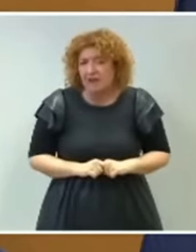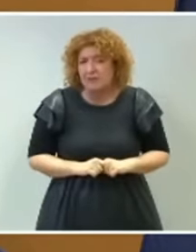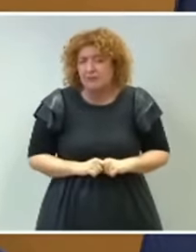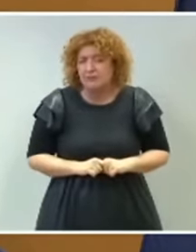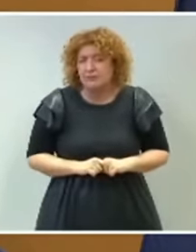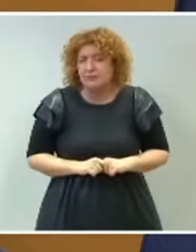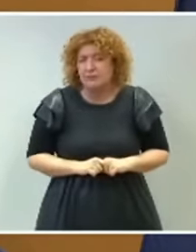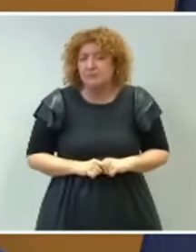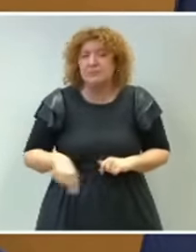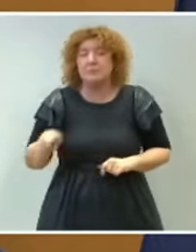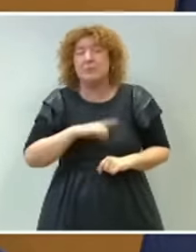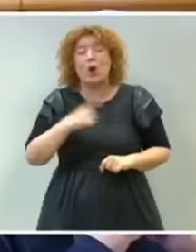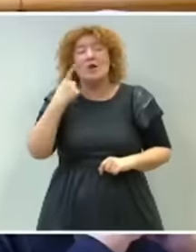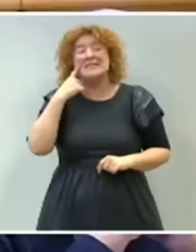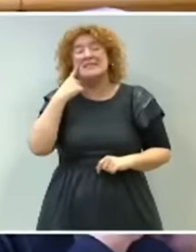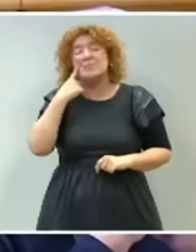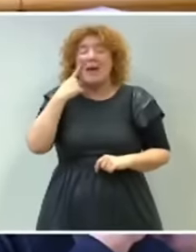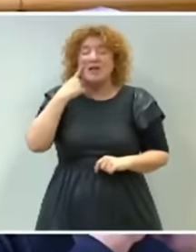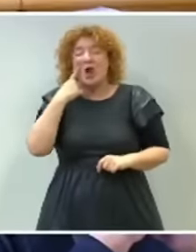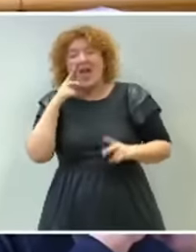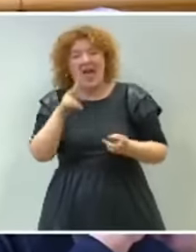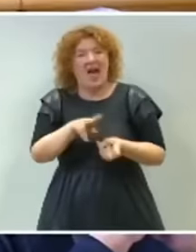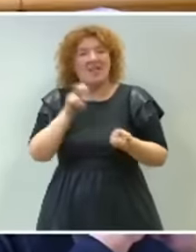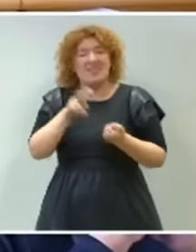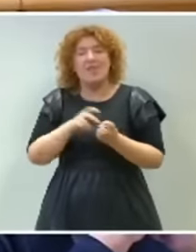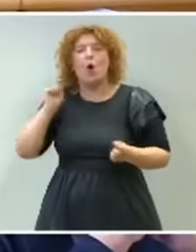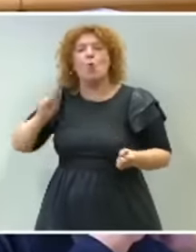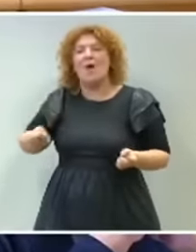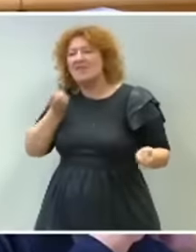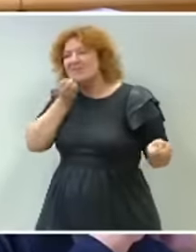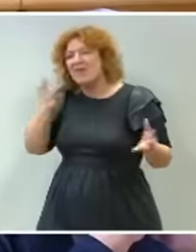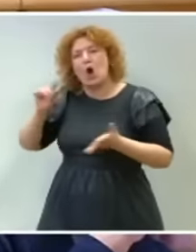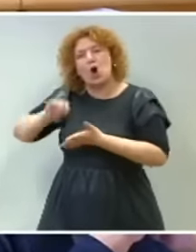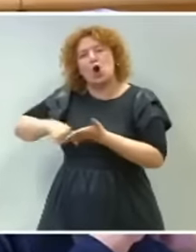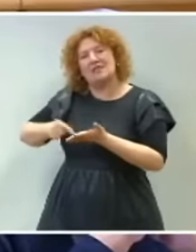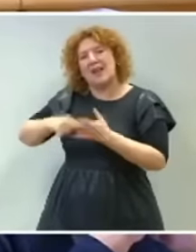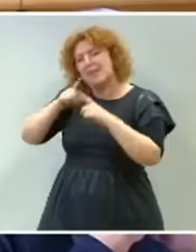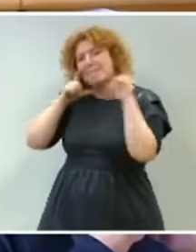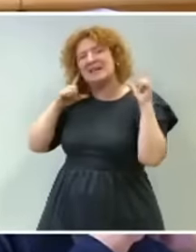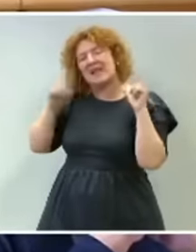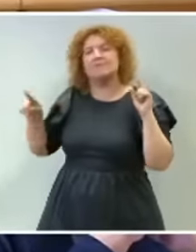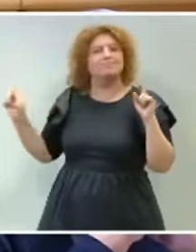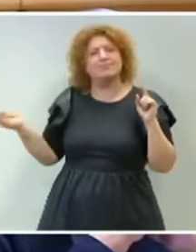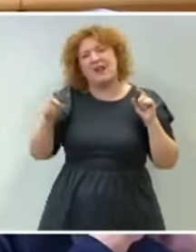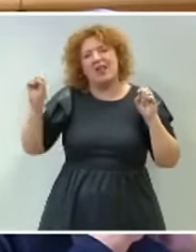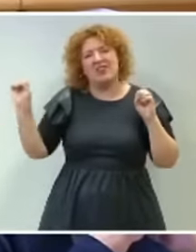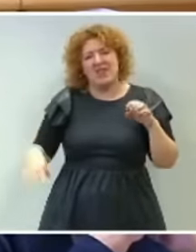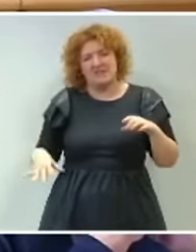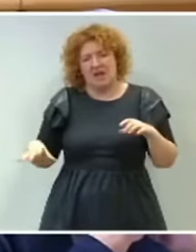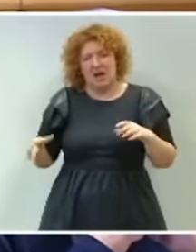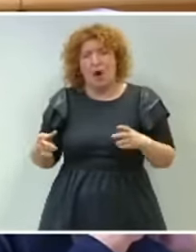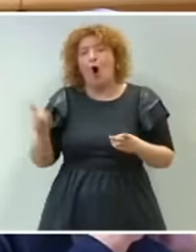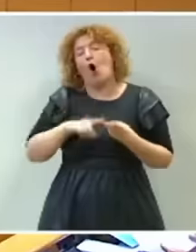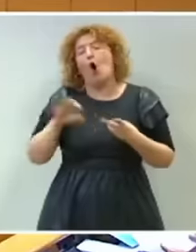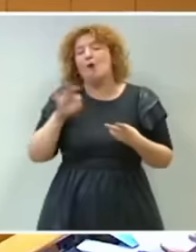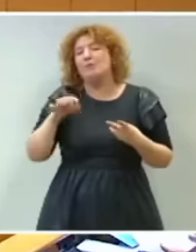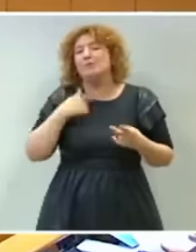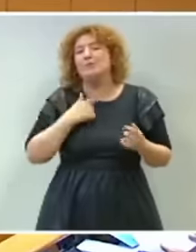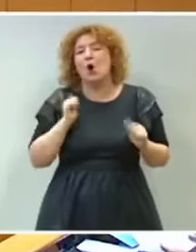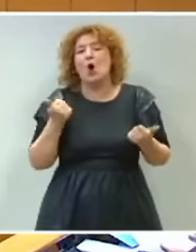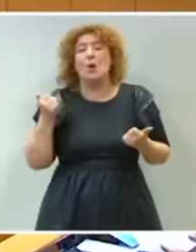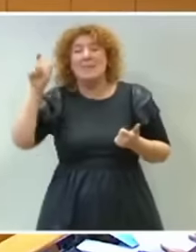cesa a inspectores de Hacienda por informar al juez sobre contratos de mascarillas. O cuando filtra información de